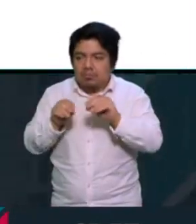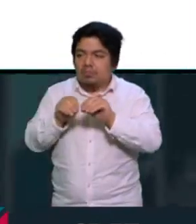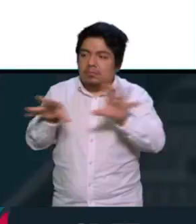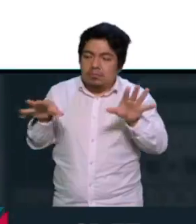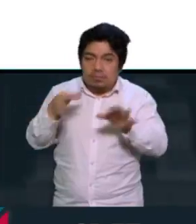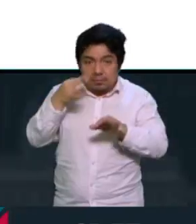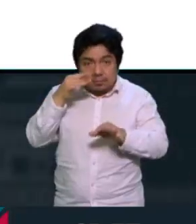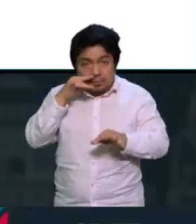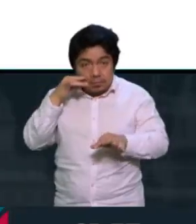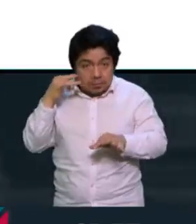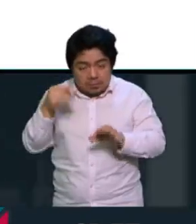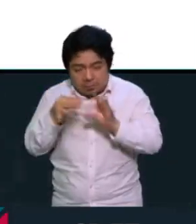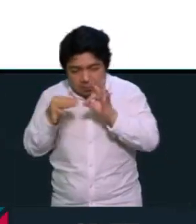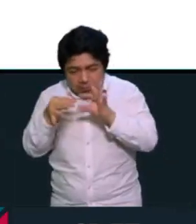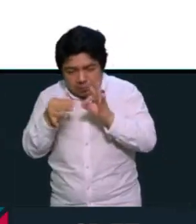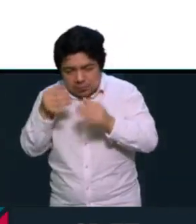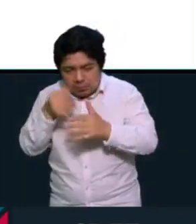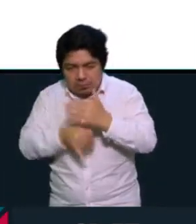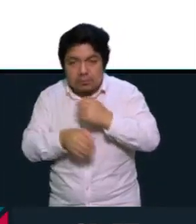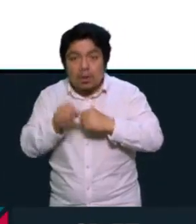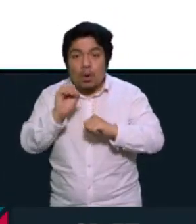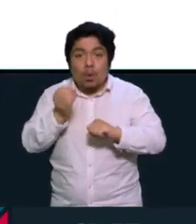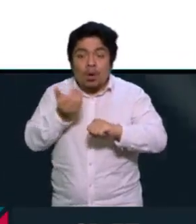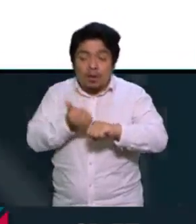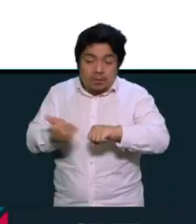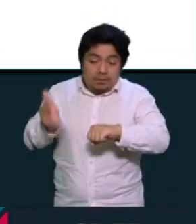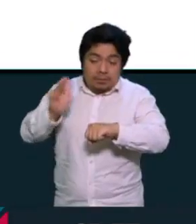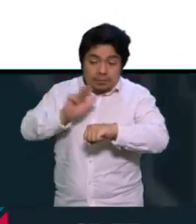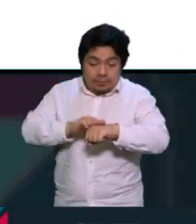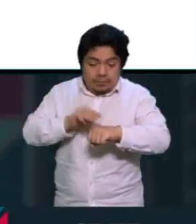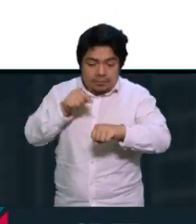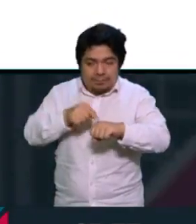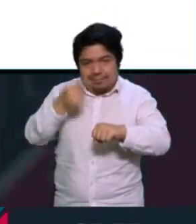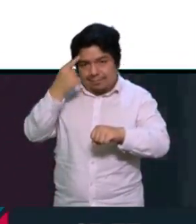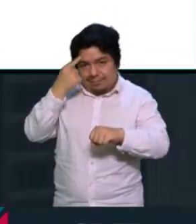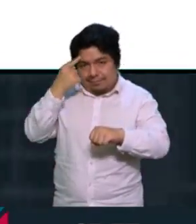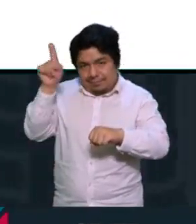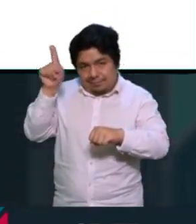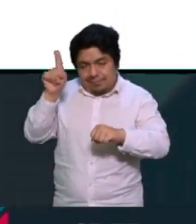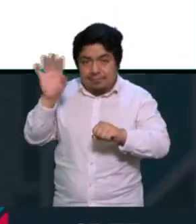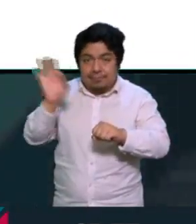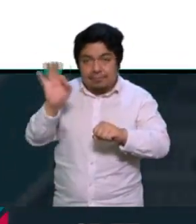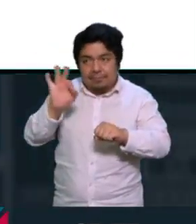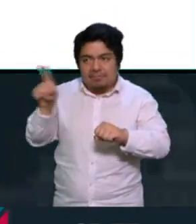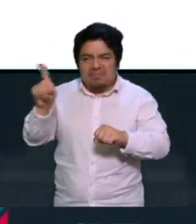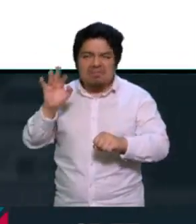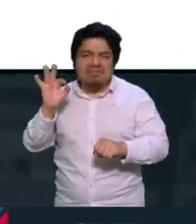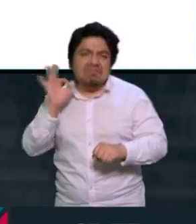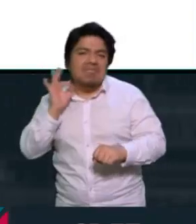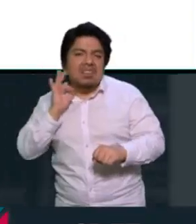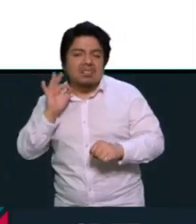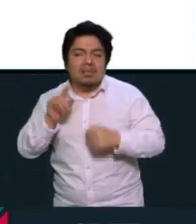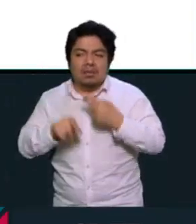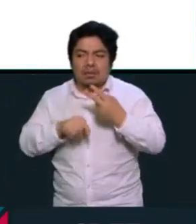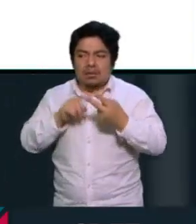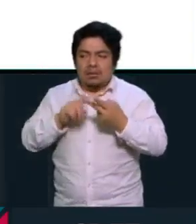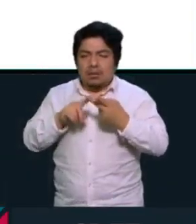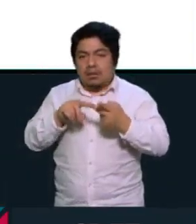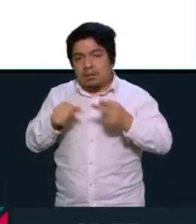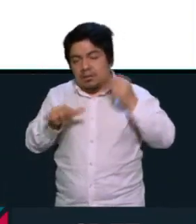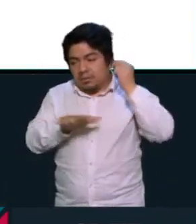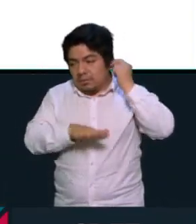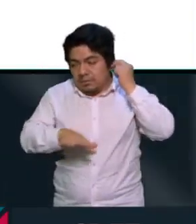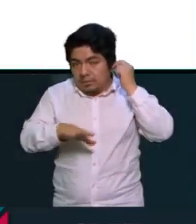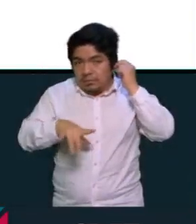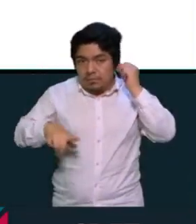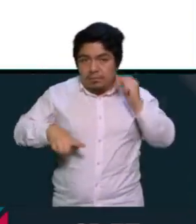o para facilitarnos la vida administrativa a los seres humanos, ¿no? Yo pienso que si esto existiera, no sé, en las fiscalías o en otras áreas